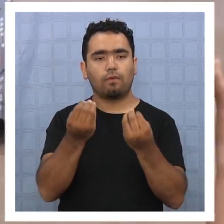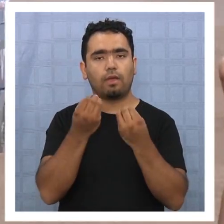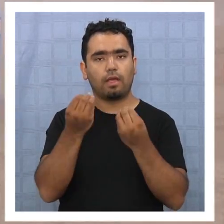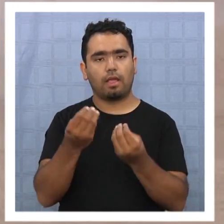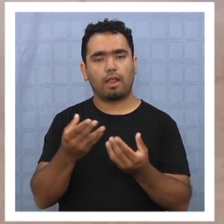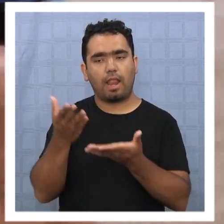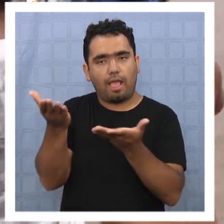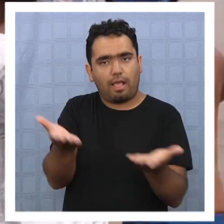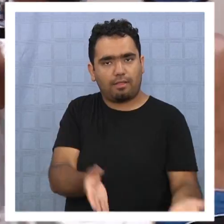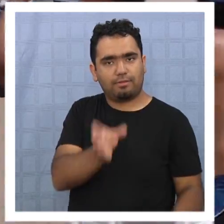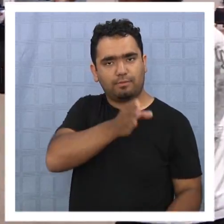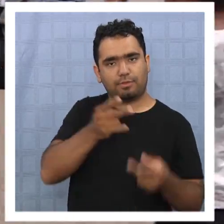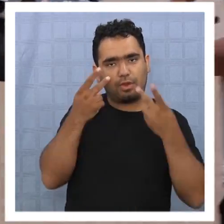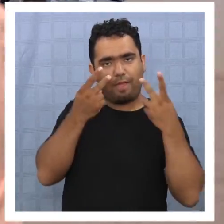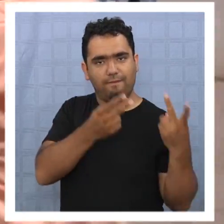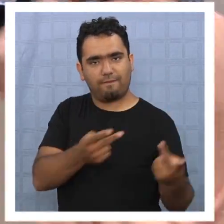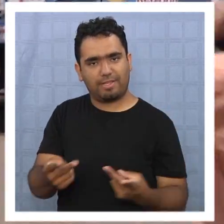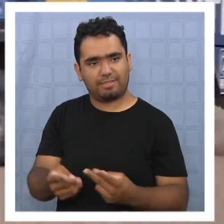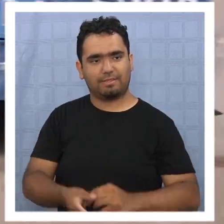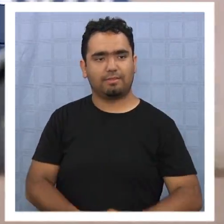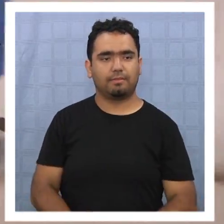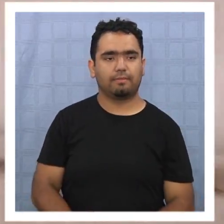al visitante. ¡Gracias!